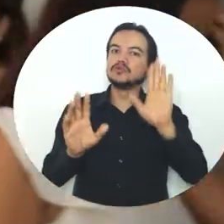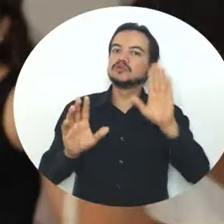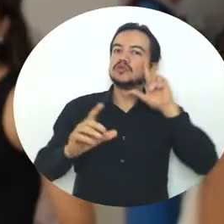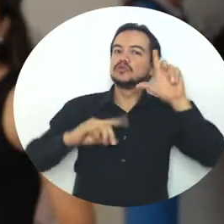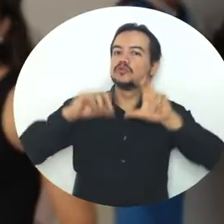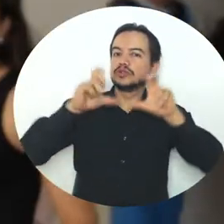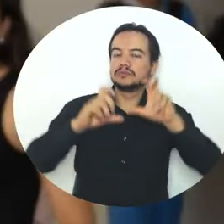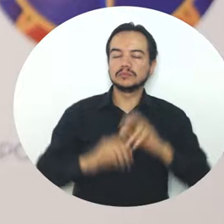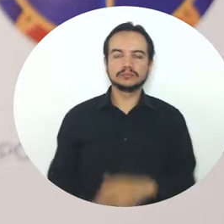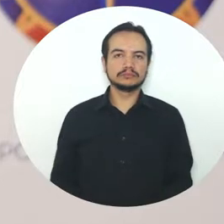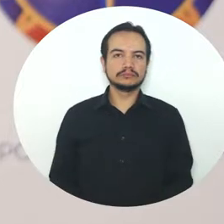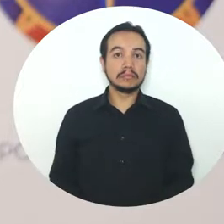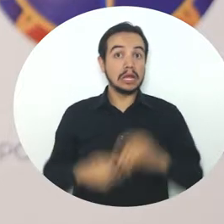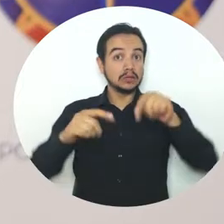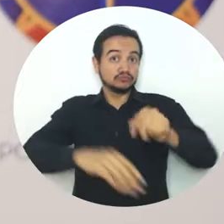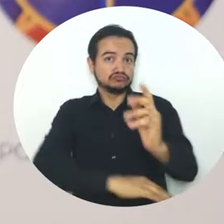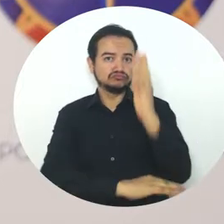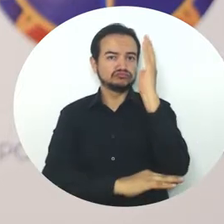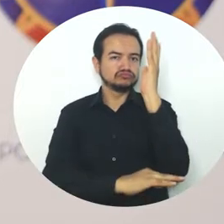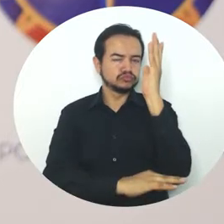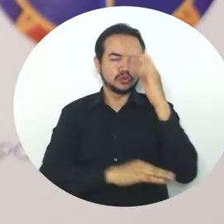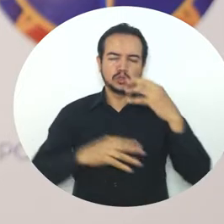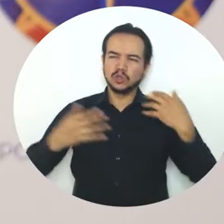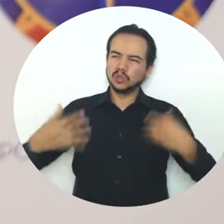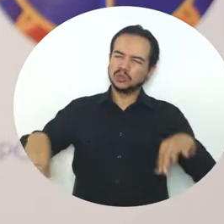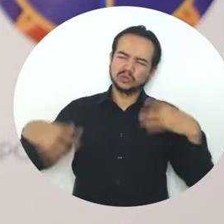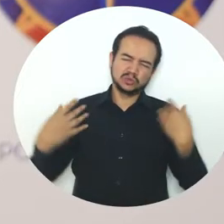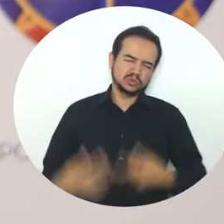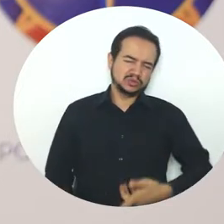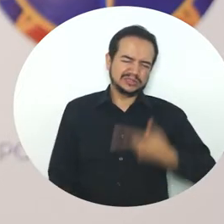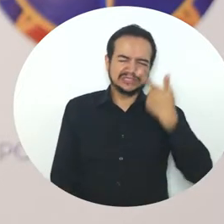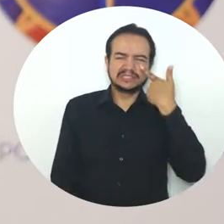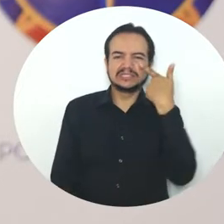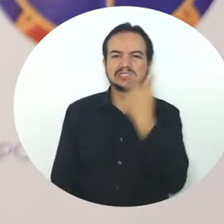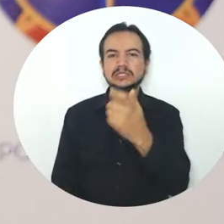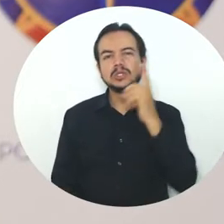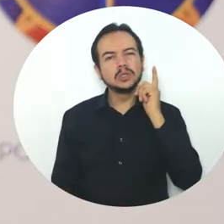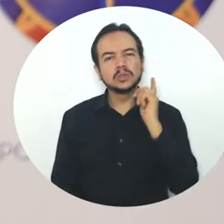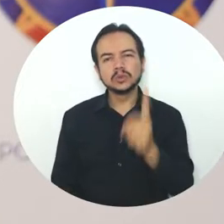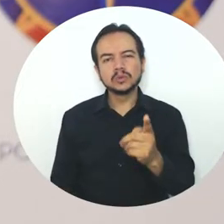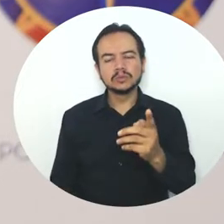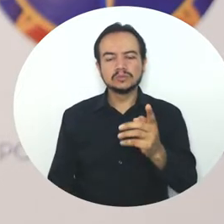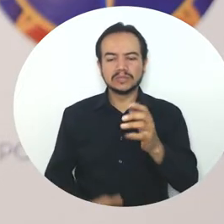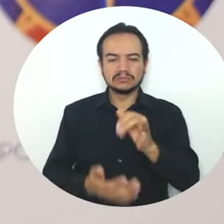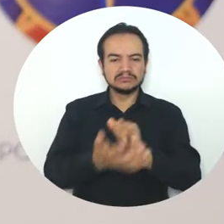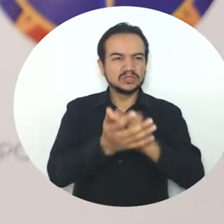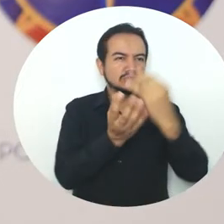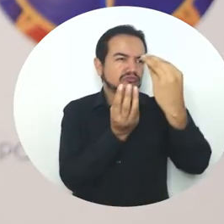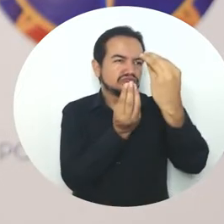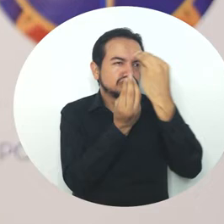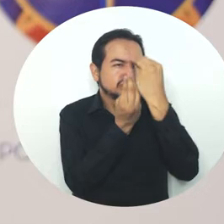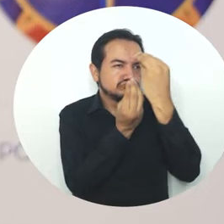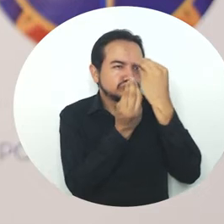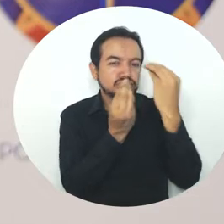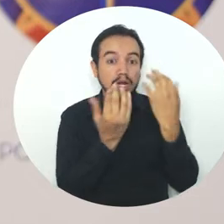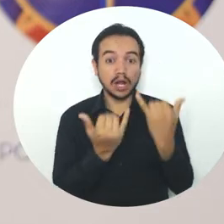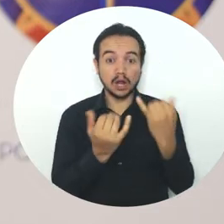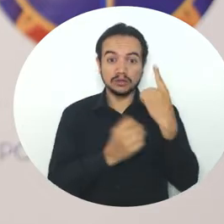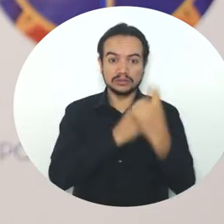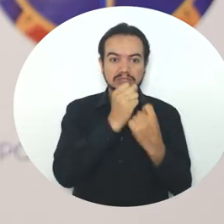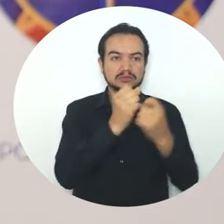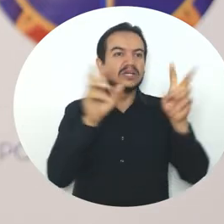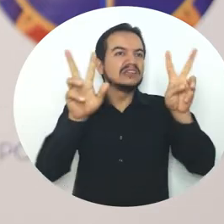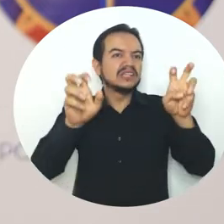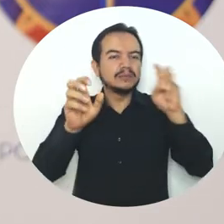base de turismo. Un espacio muy bueno ya que se dio la temática de este año,